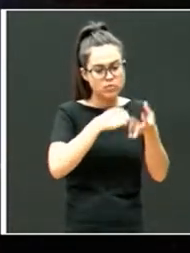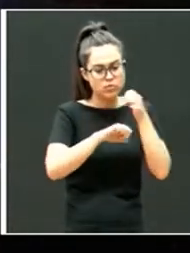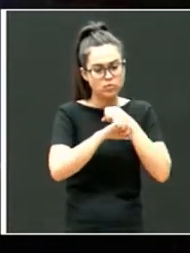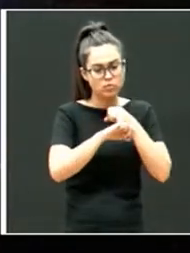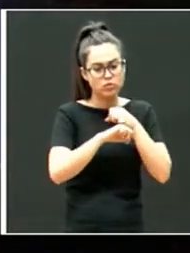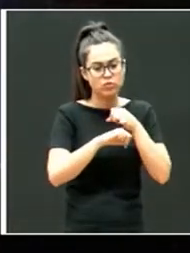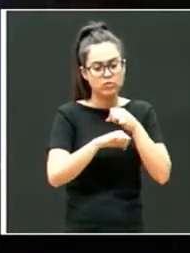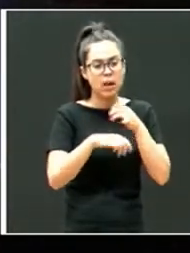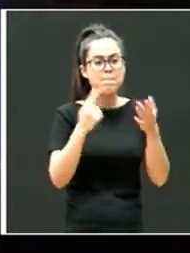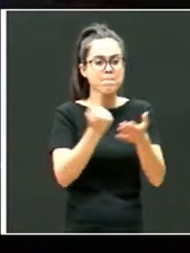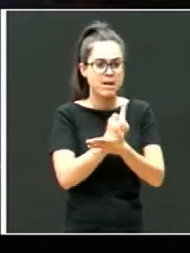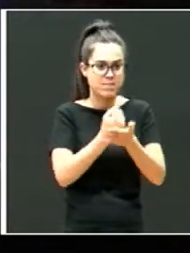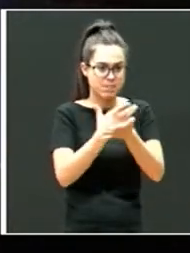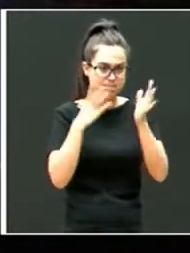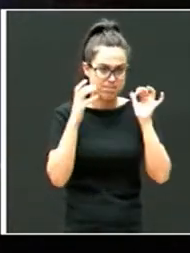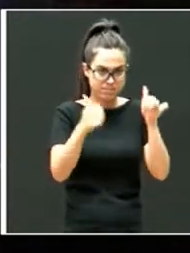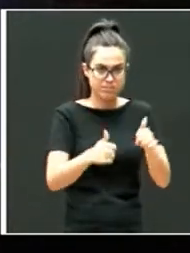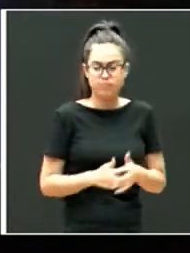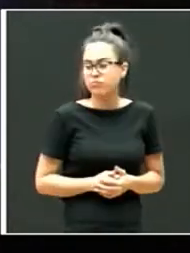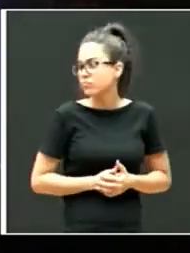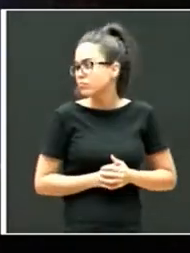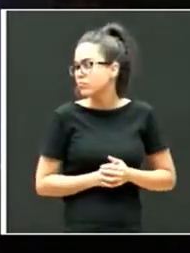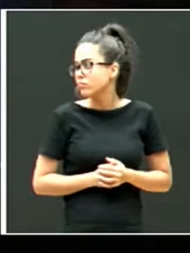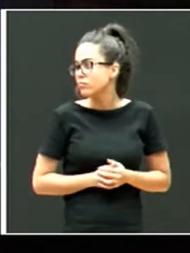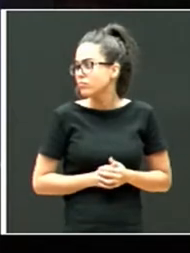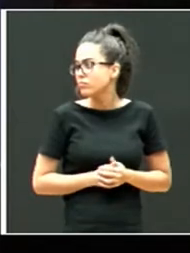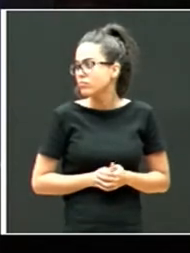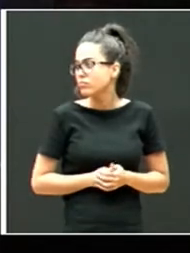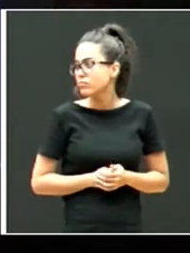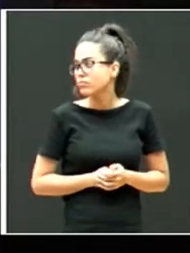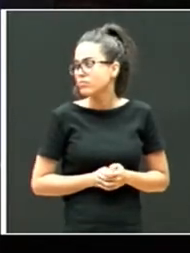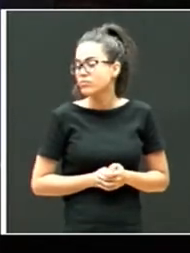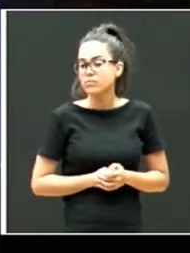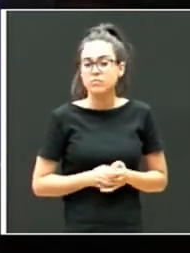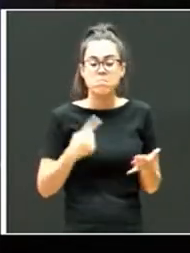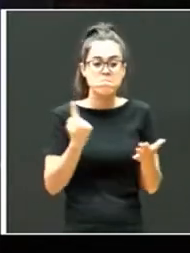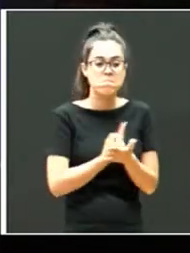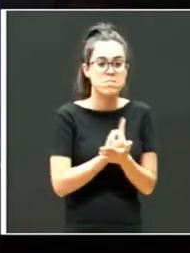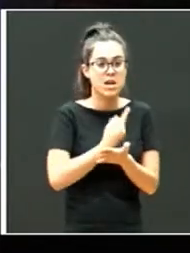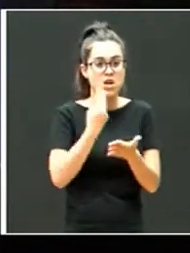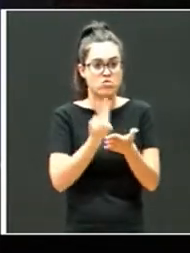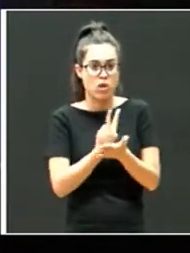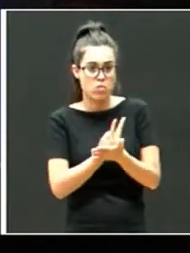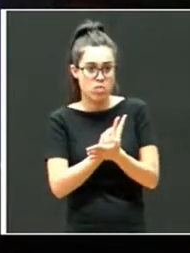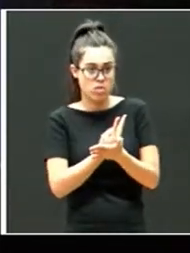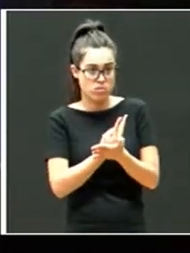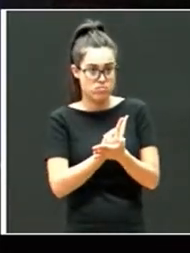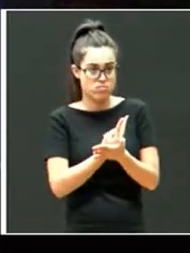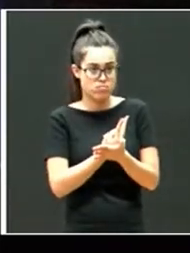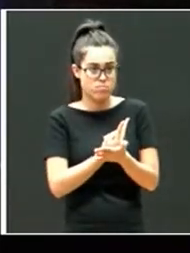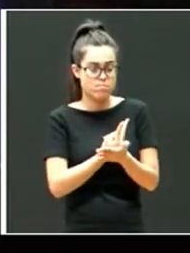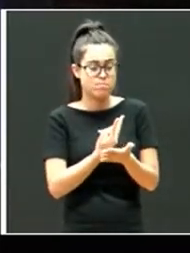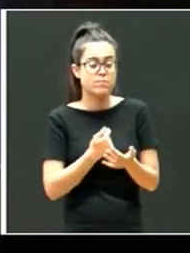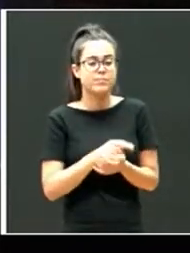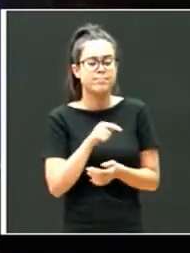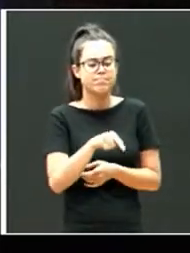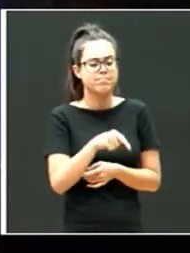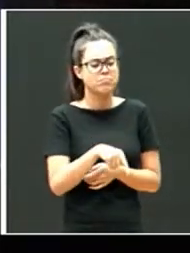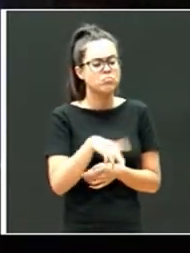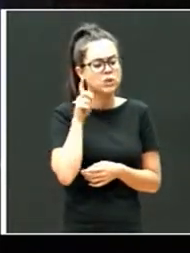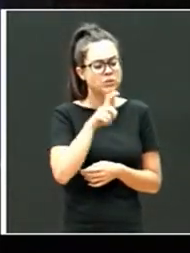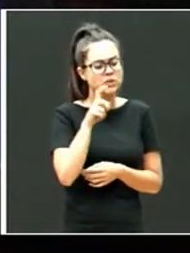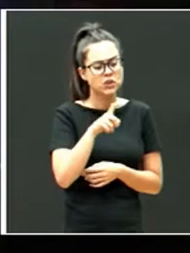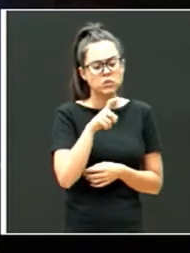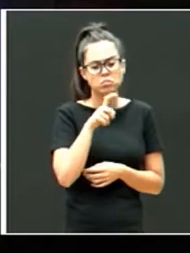primaria. En primero y segundo de primaria tuvo un profesor maravilloso